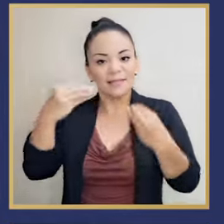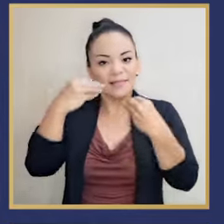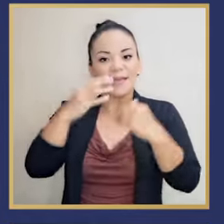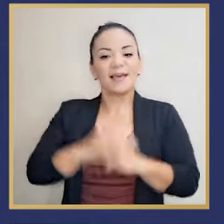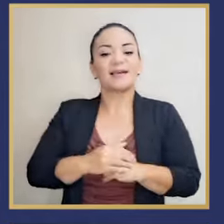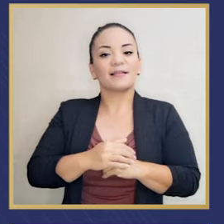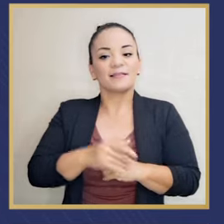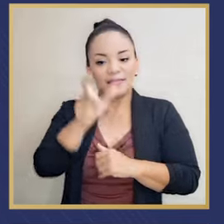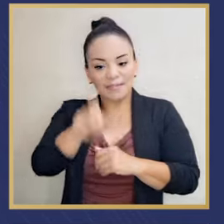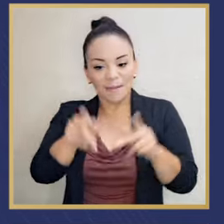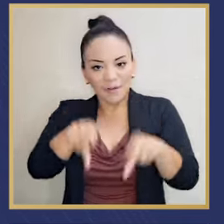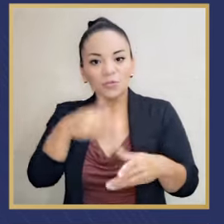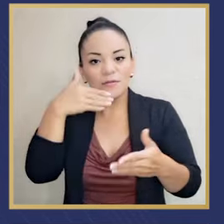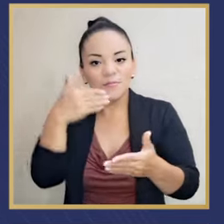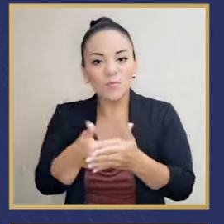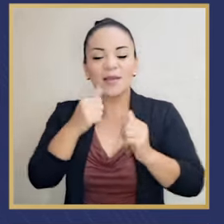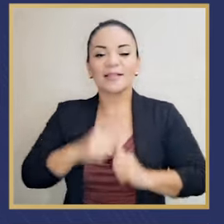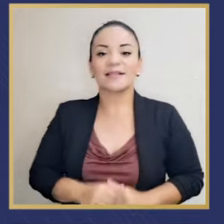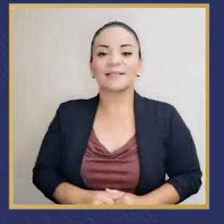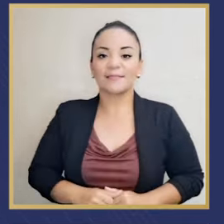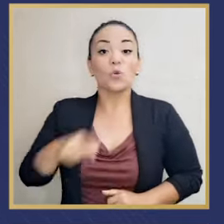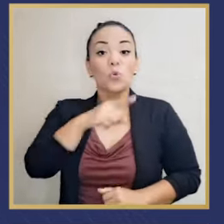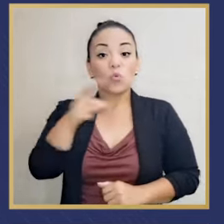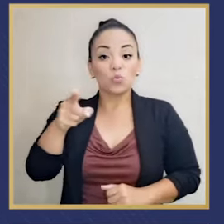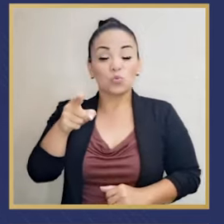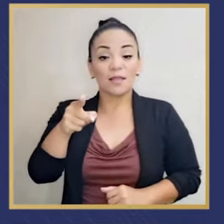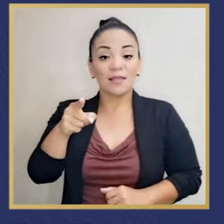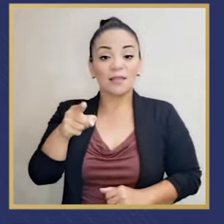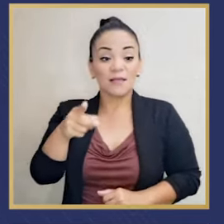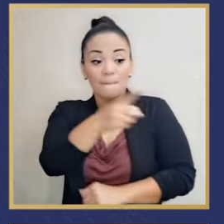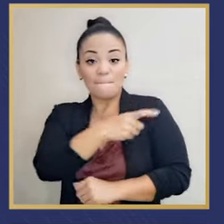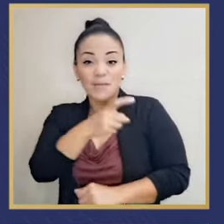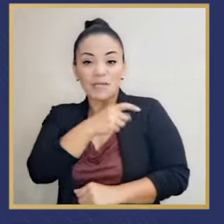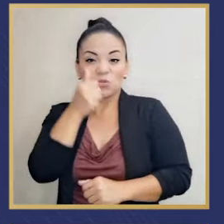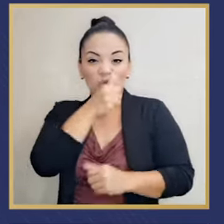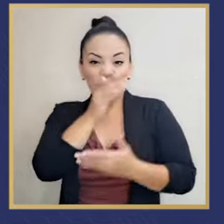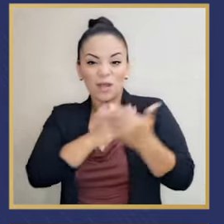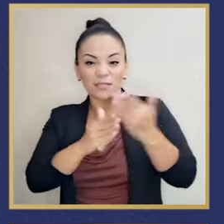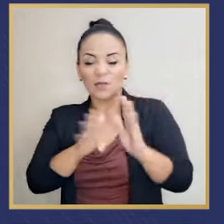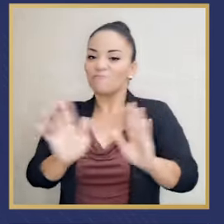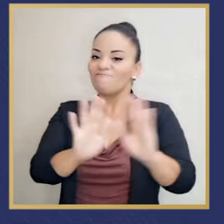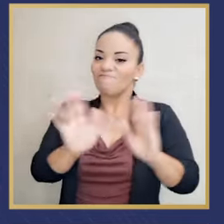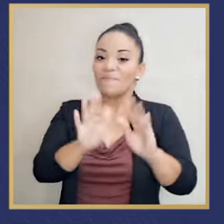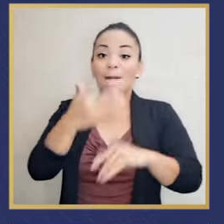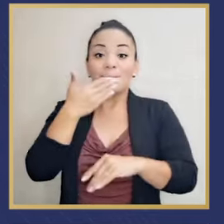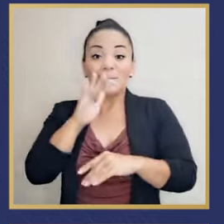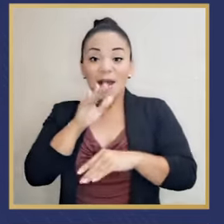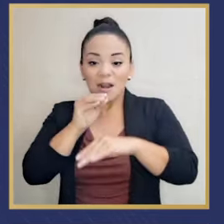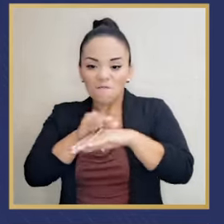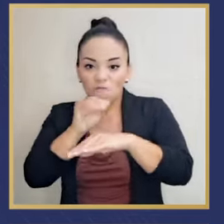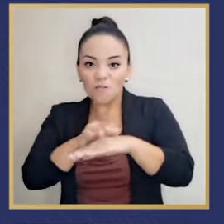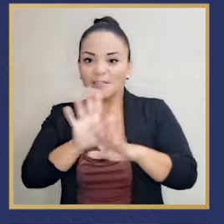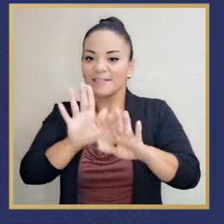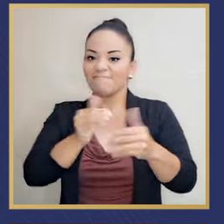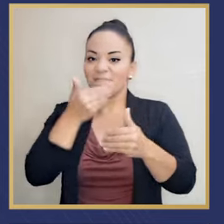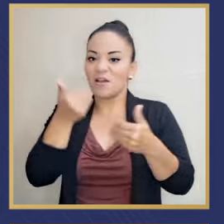ente de bien. Manténganse lejos de los vicios, las malas influencias.